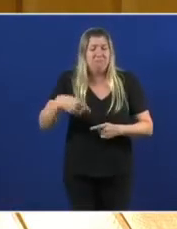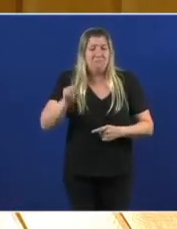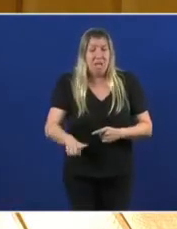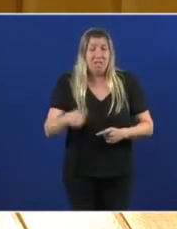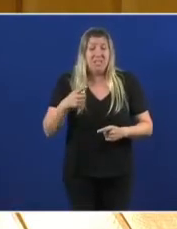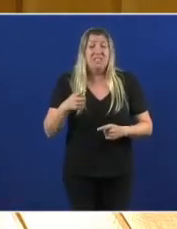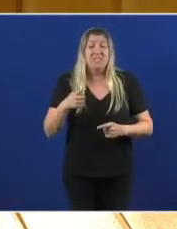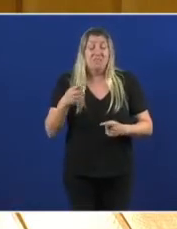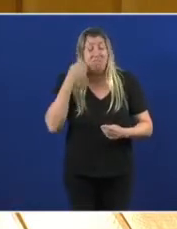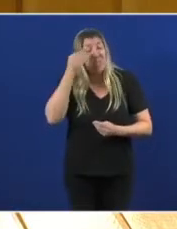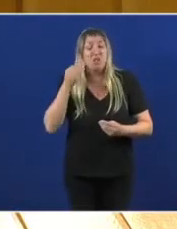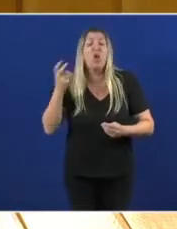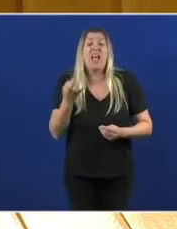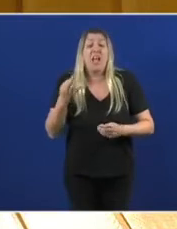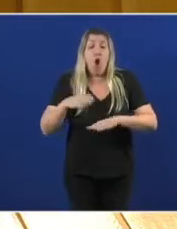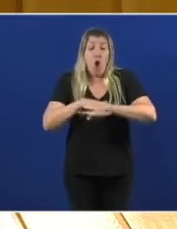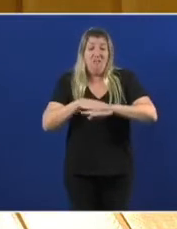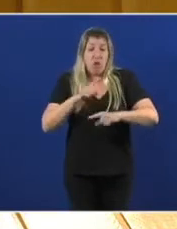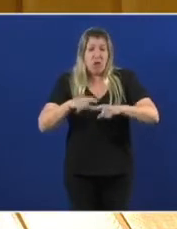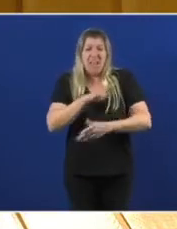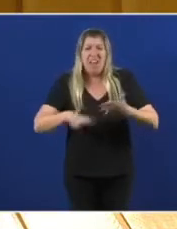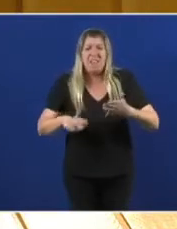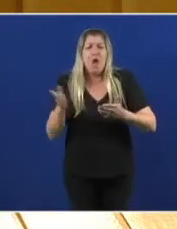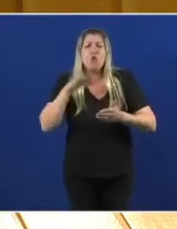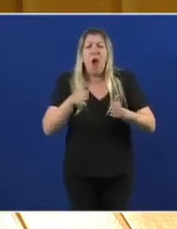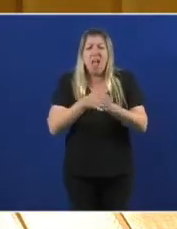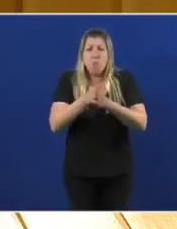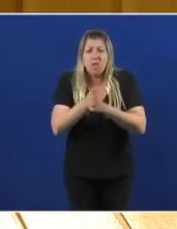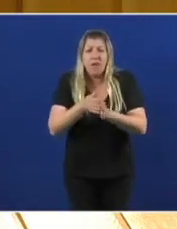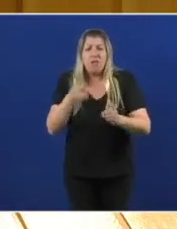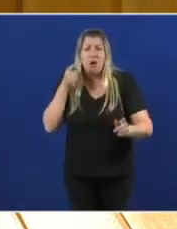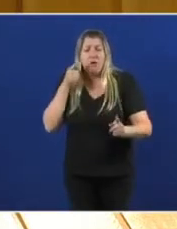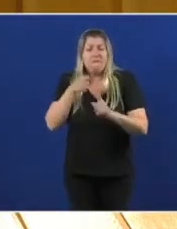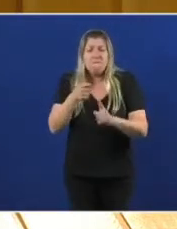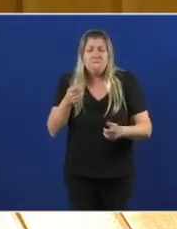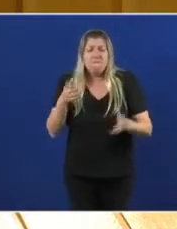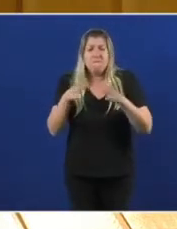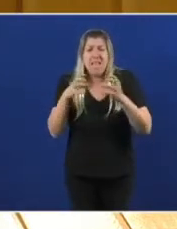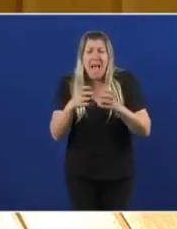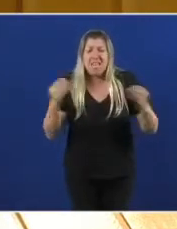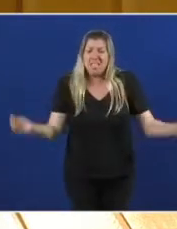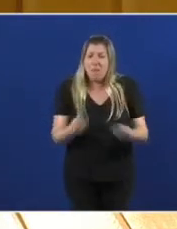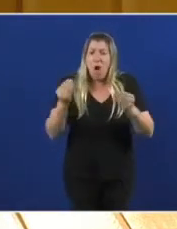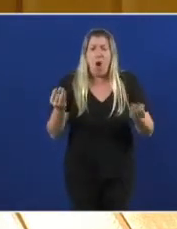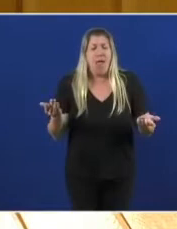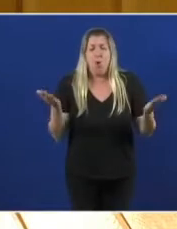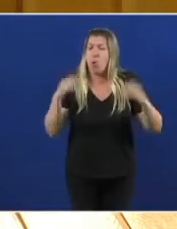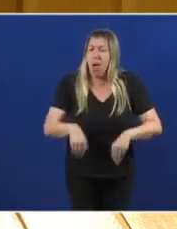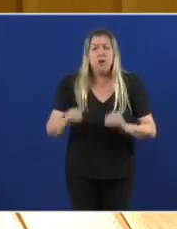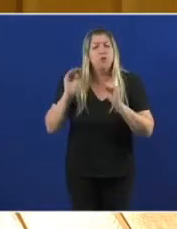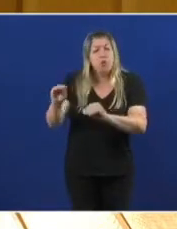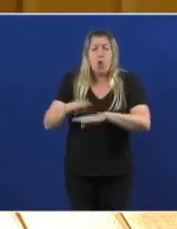goberno sen ambición e sen proxecto de país, e ese é o seu goberno, señor Feijó. Leva doce anos